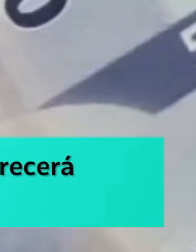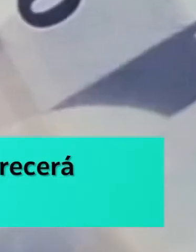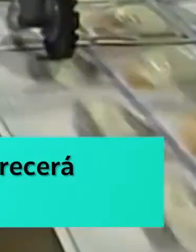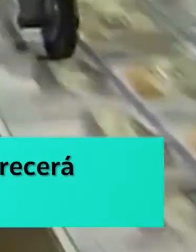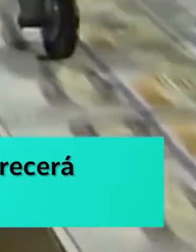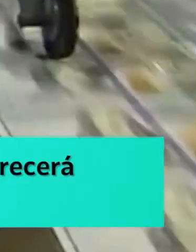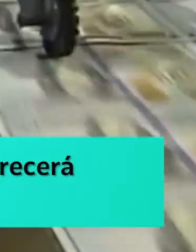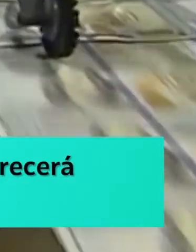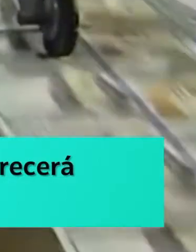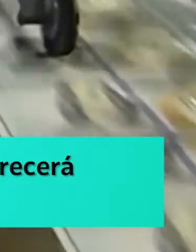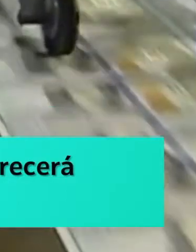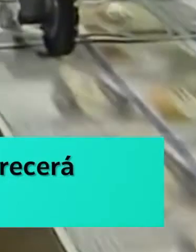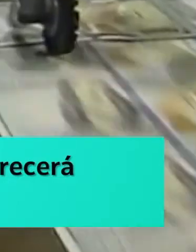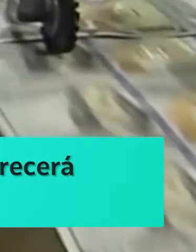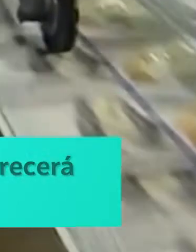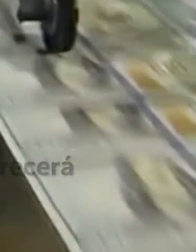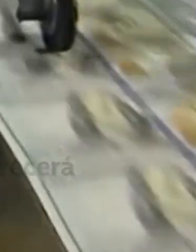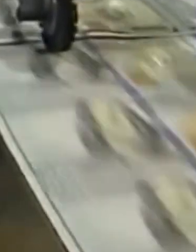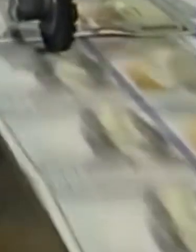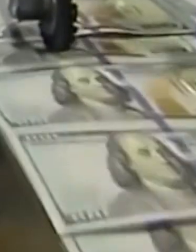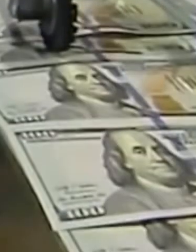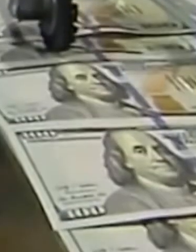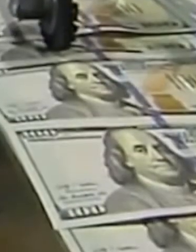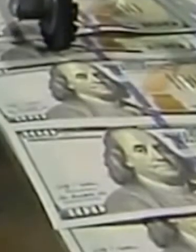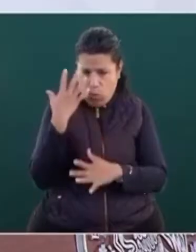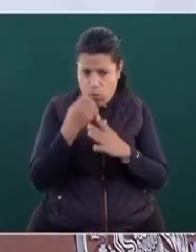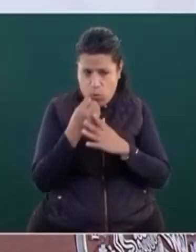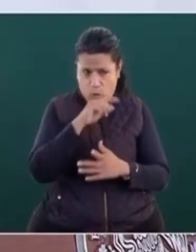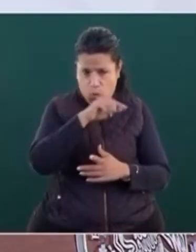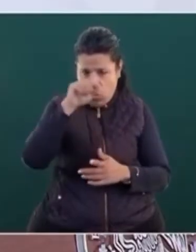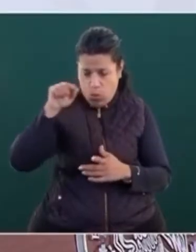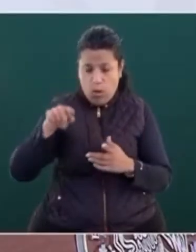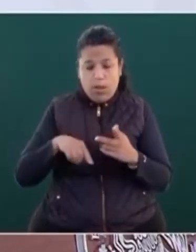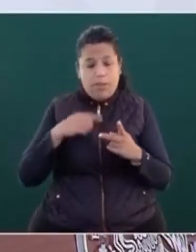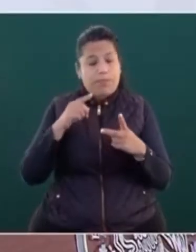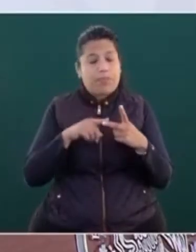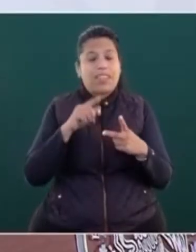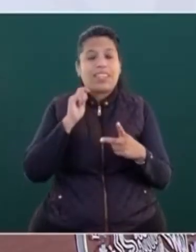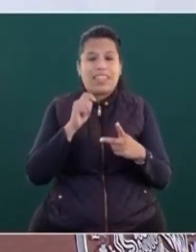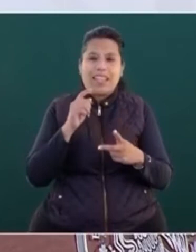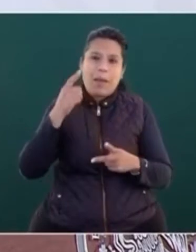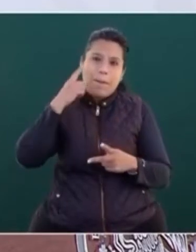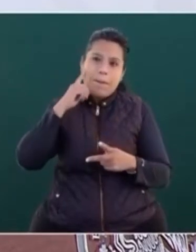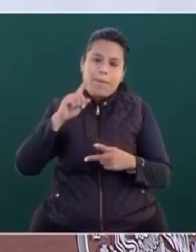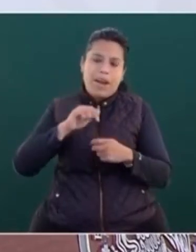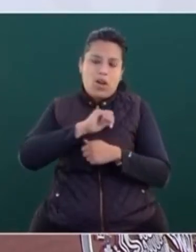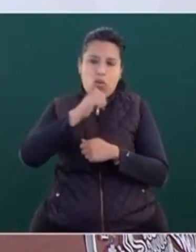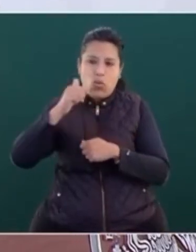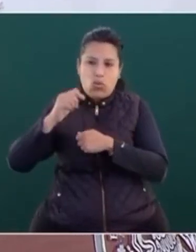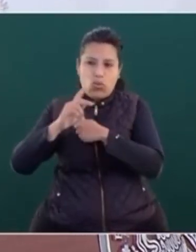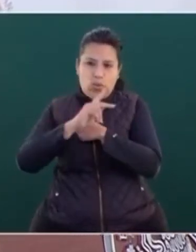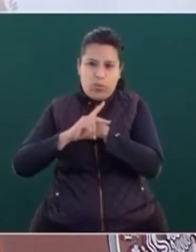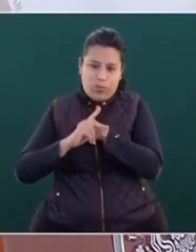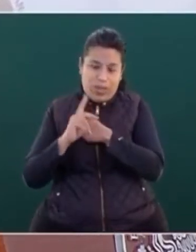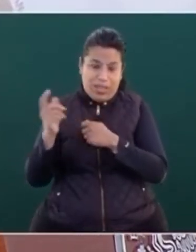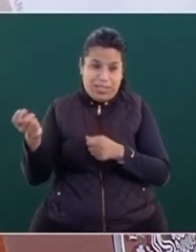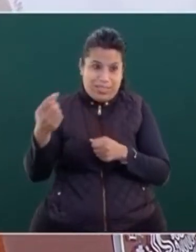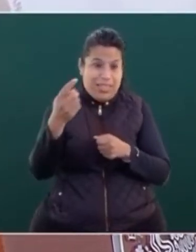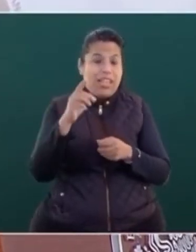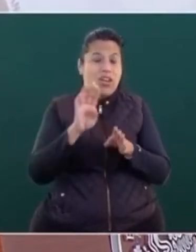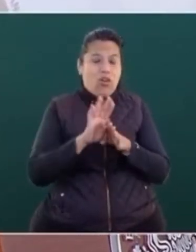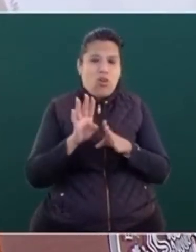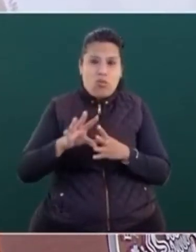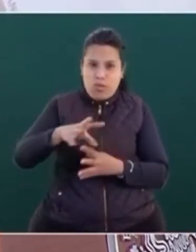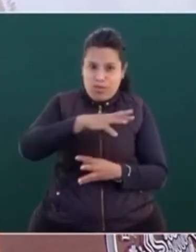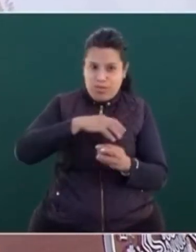en este año, aseveró el presidente de México Andrés Manuel López Obrador. El mandatario federal explicó que en la creación de empleos formales